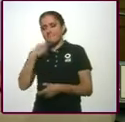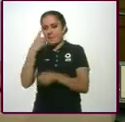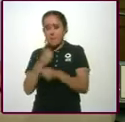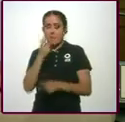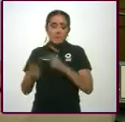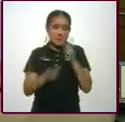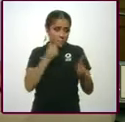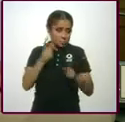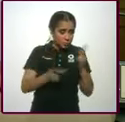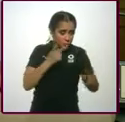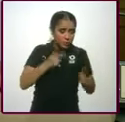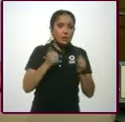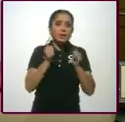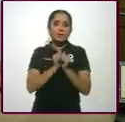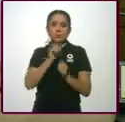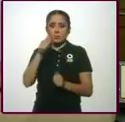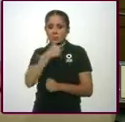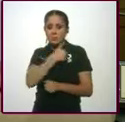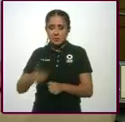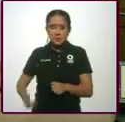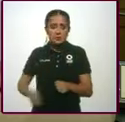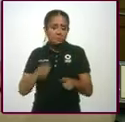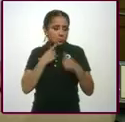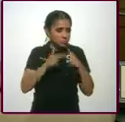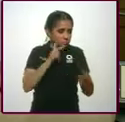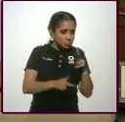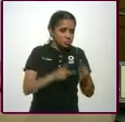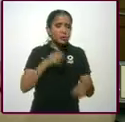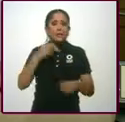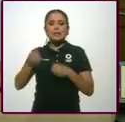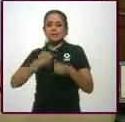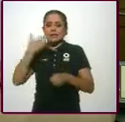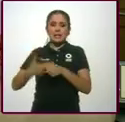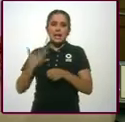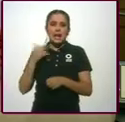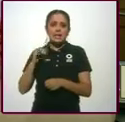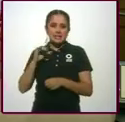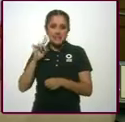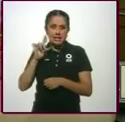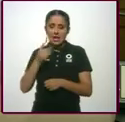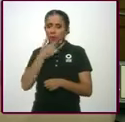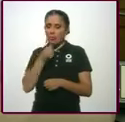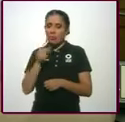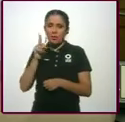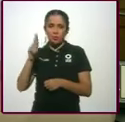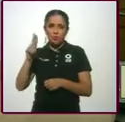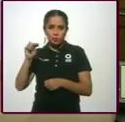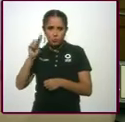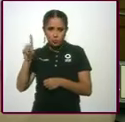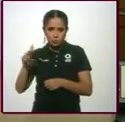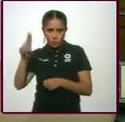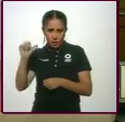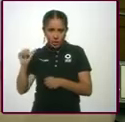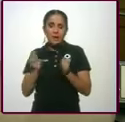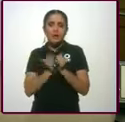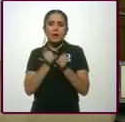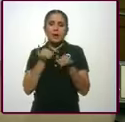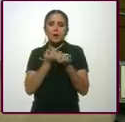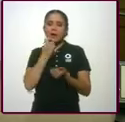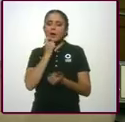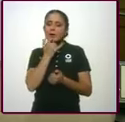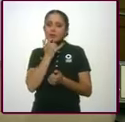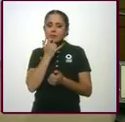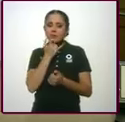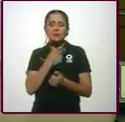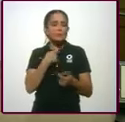con el presidente de la República, como con el secretario de Hacienda, con el doctor Urzúa y con Andrés Manuel, para poderle dar